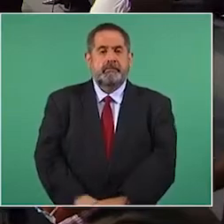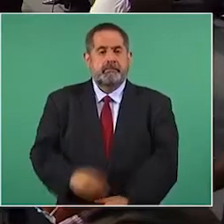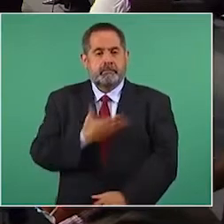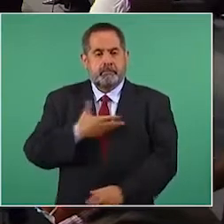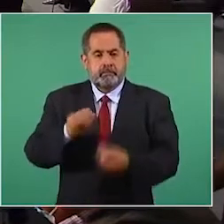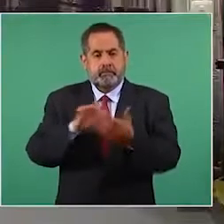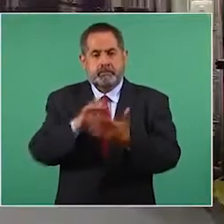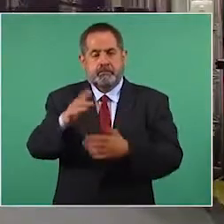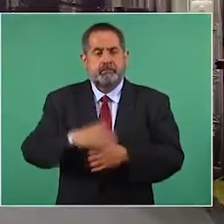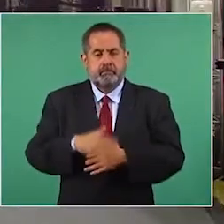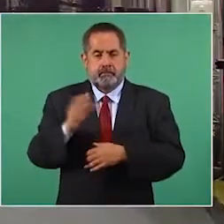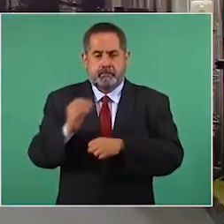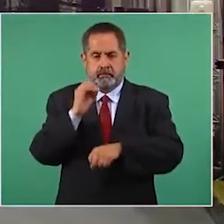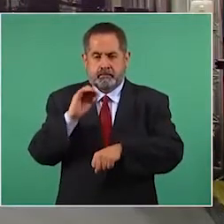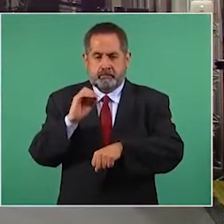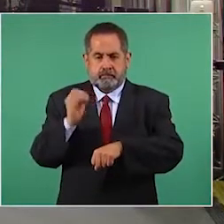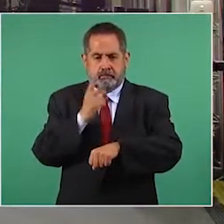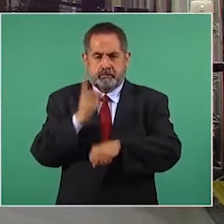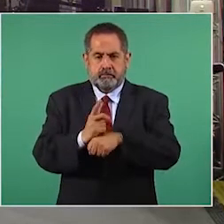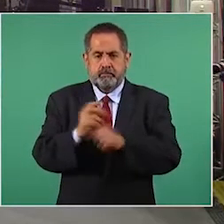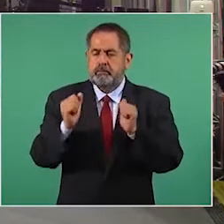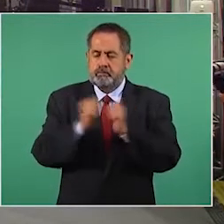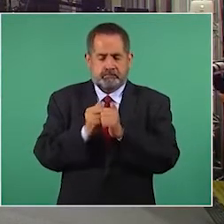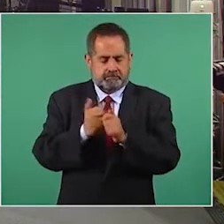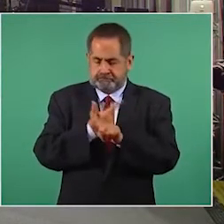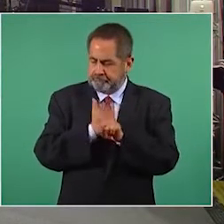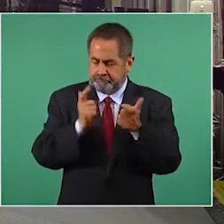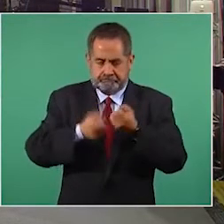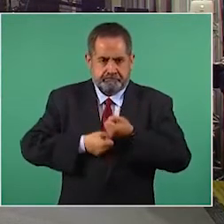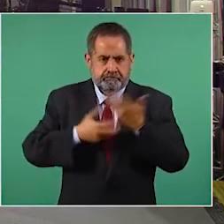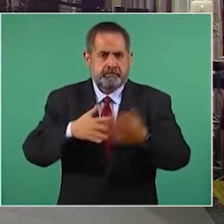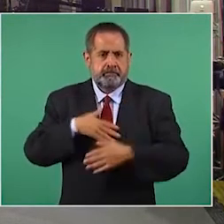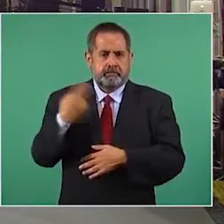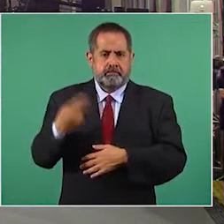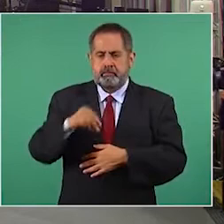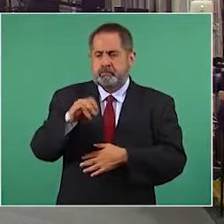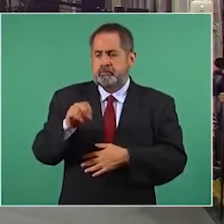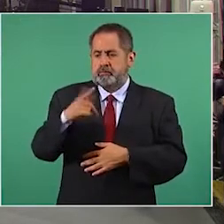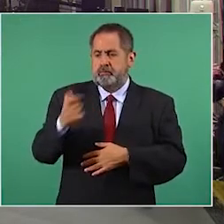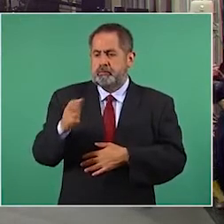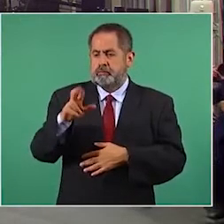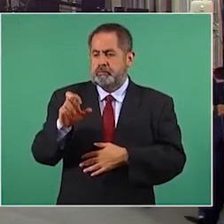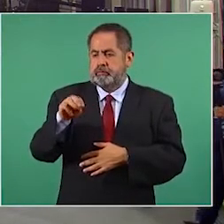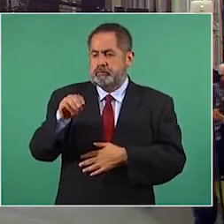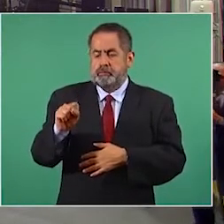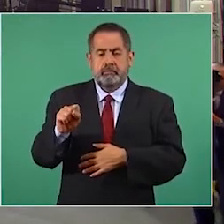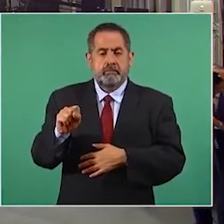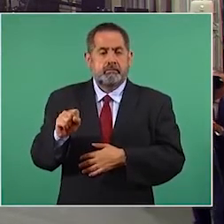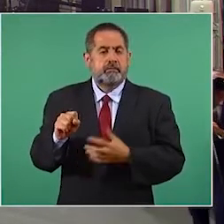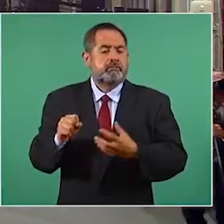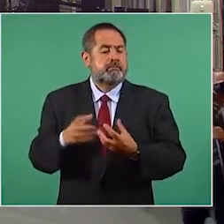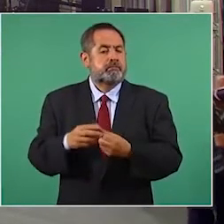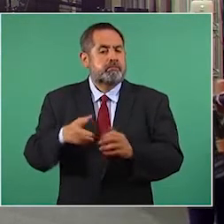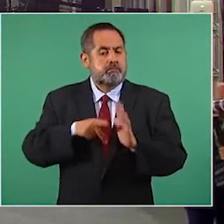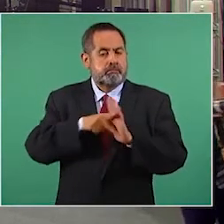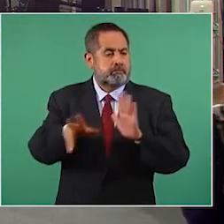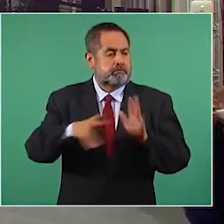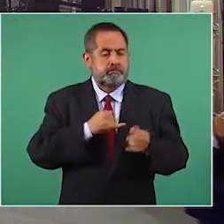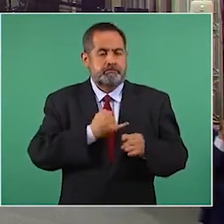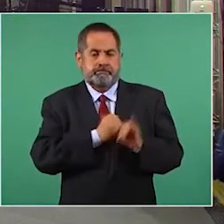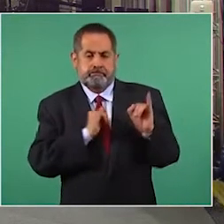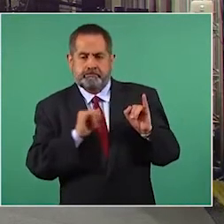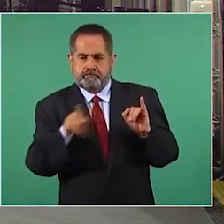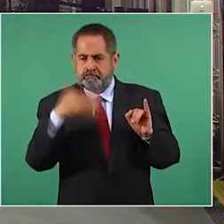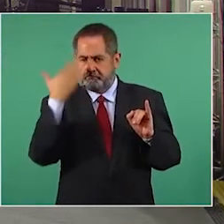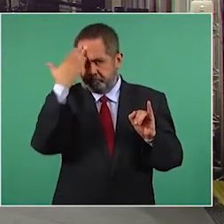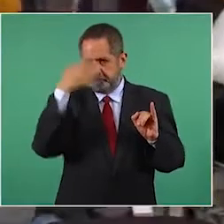Gracias, gracias por la oportunidad de preguntar con absoluta libertad. Soy Jorge Ramos de Univisión y Reforma. Como periodistas independientes, usted